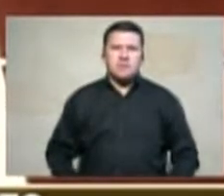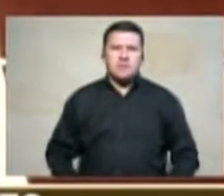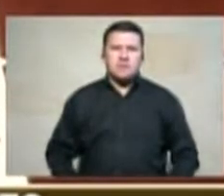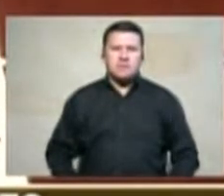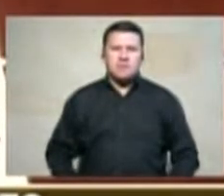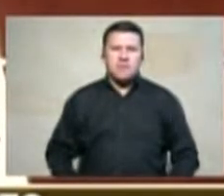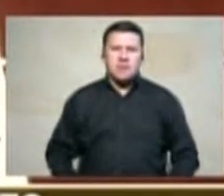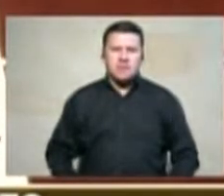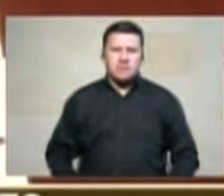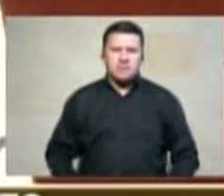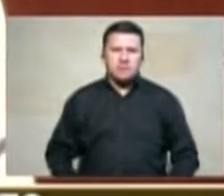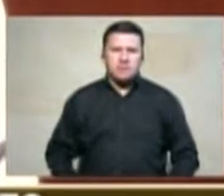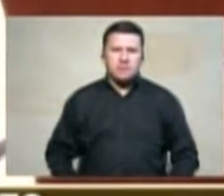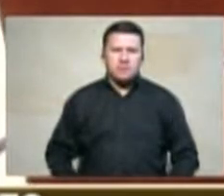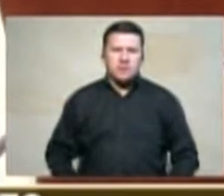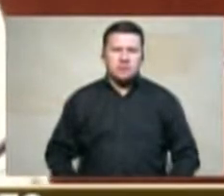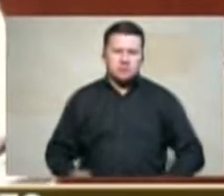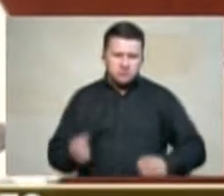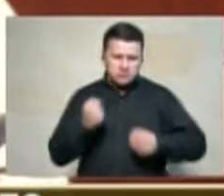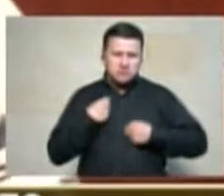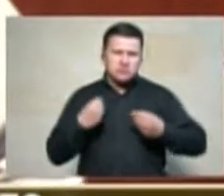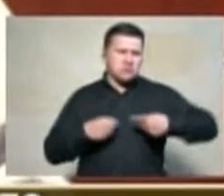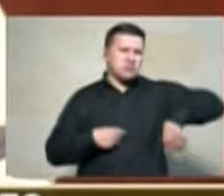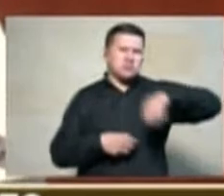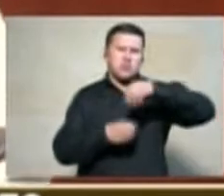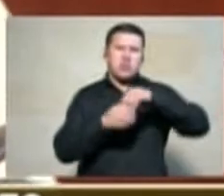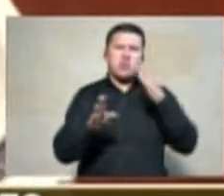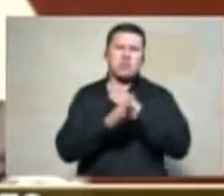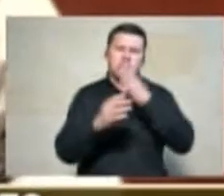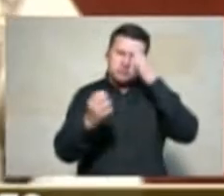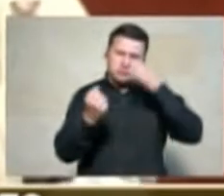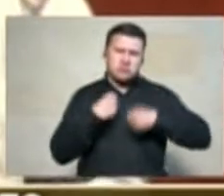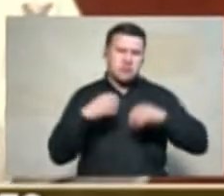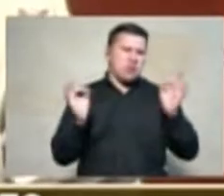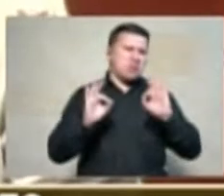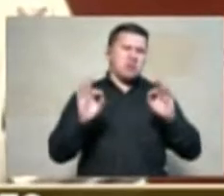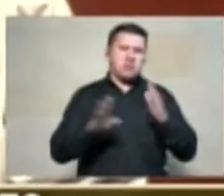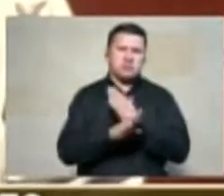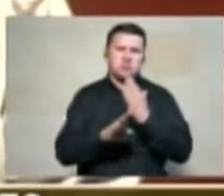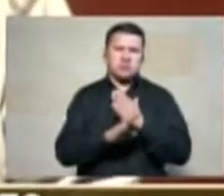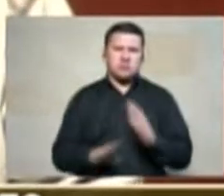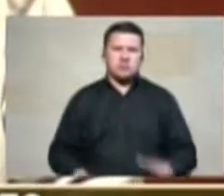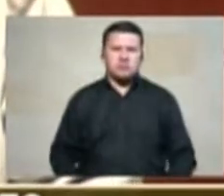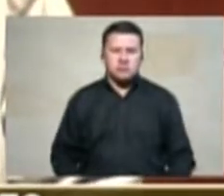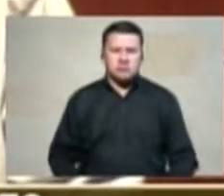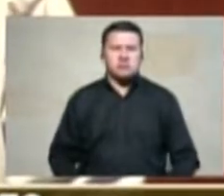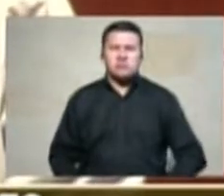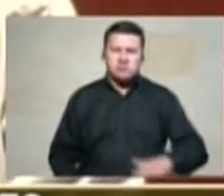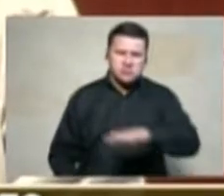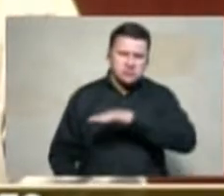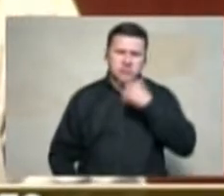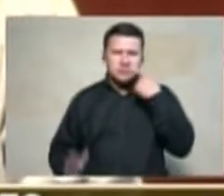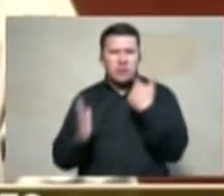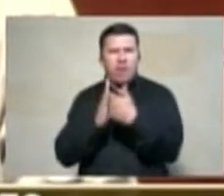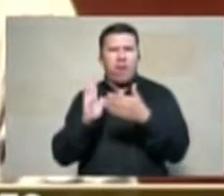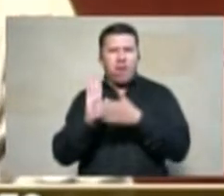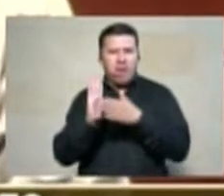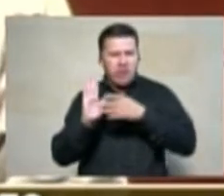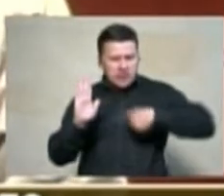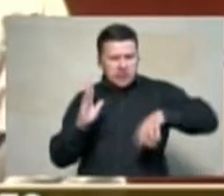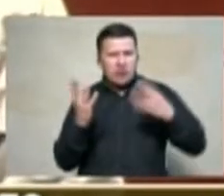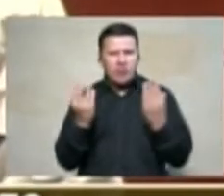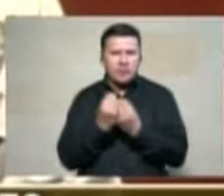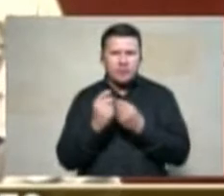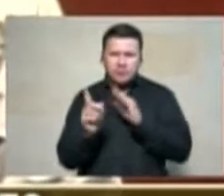nos catalogan de grupo antirrestitución nosotros no somos ninguno grupo antirrestitución aquí tenemos evidencia si nosotros somos